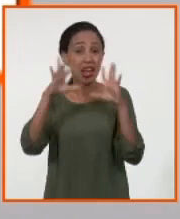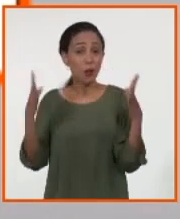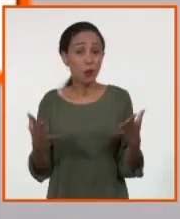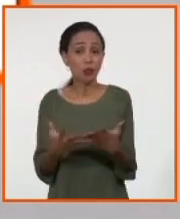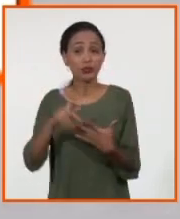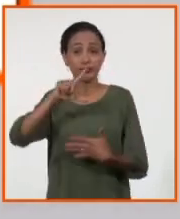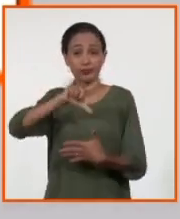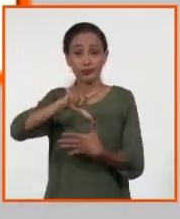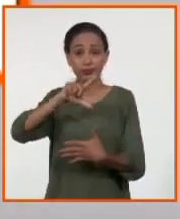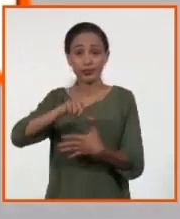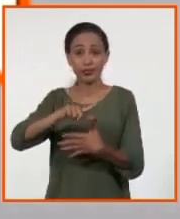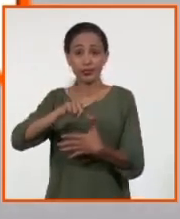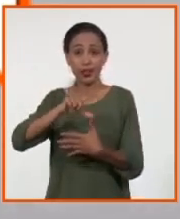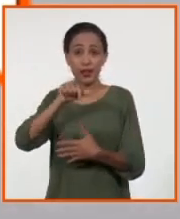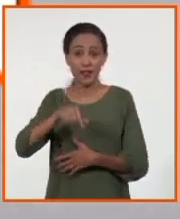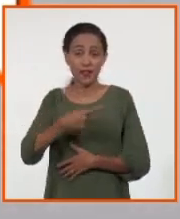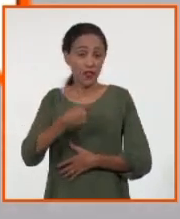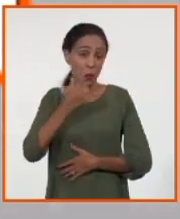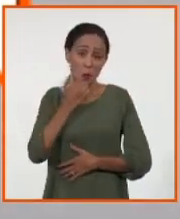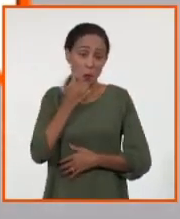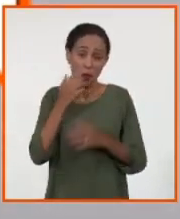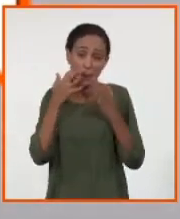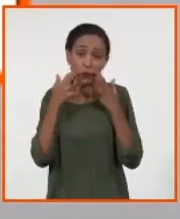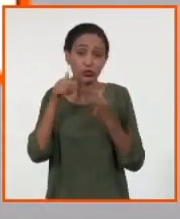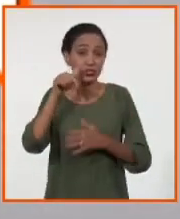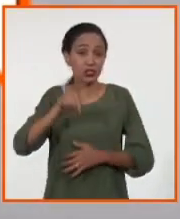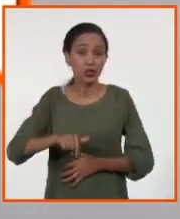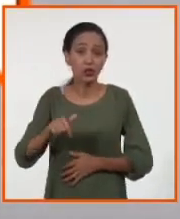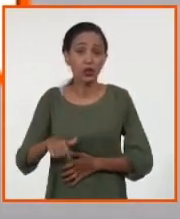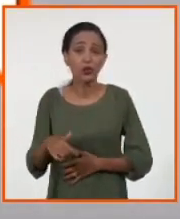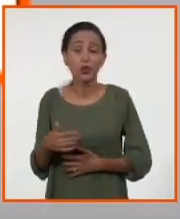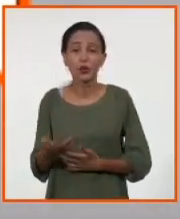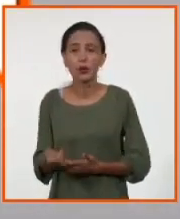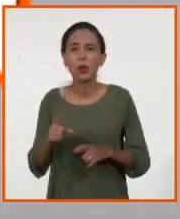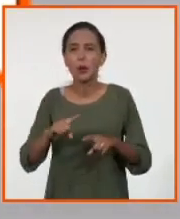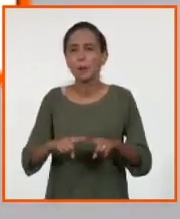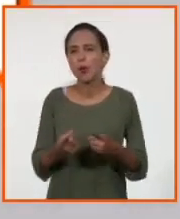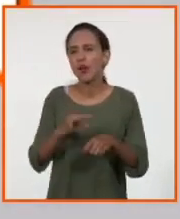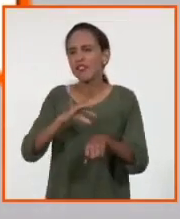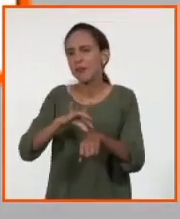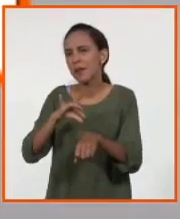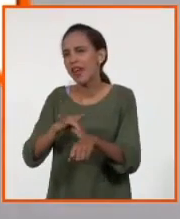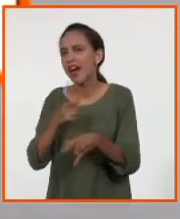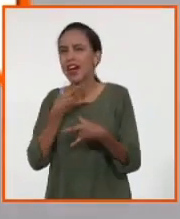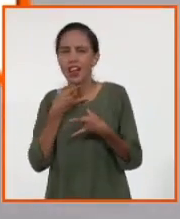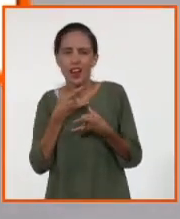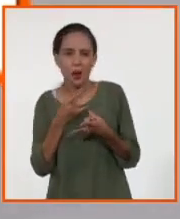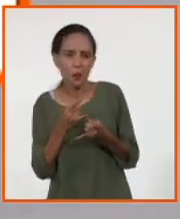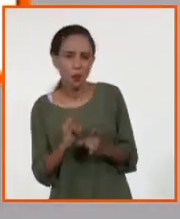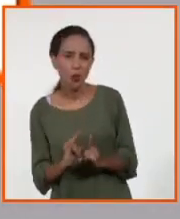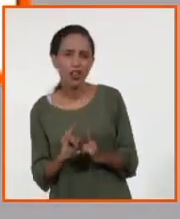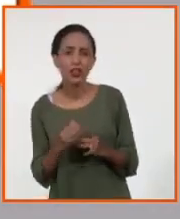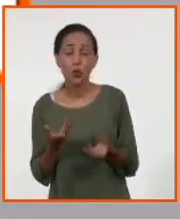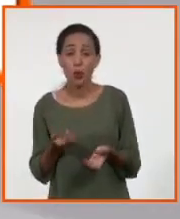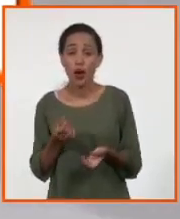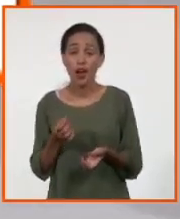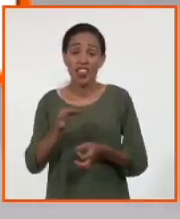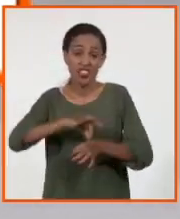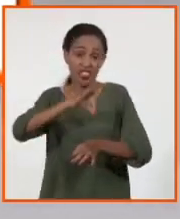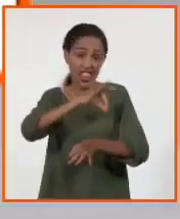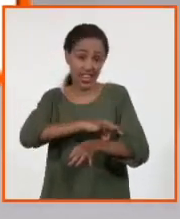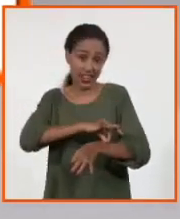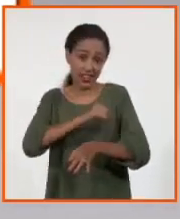arbovirus más importantes hoy, desde el punto de vista de la enfermedad que causan, de la muerte, está el dengue en primer lugar.